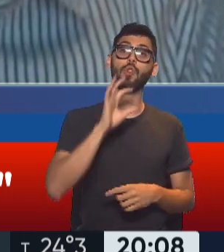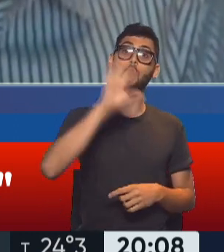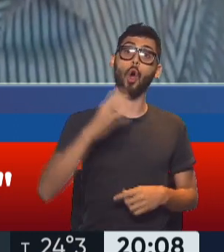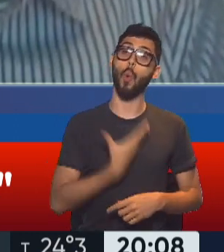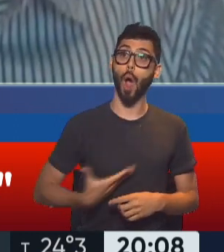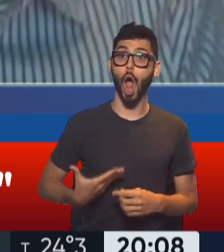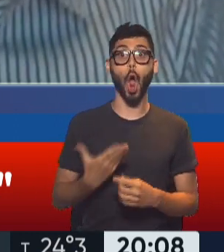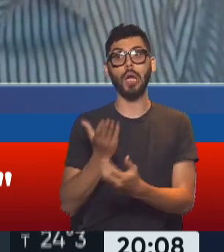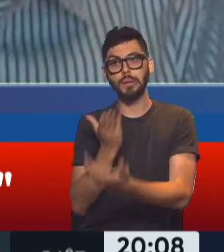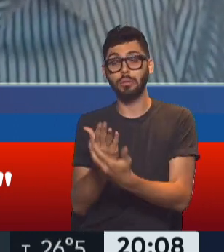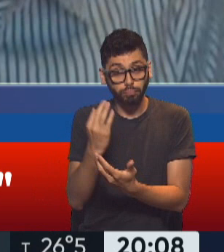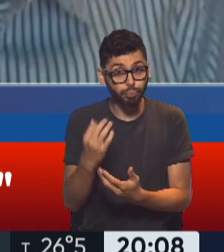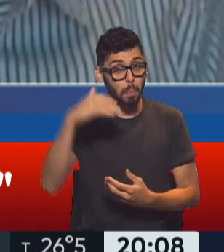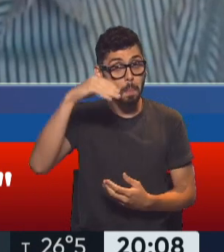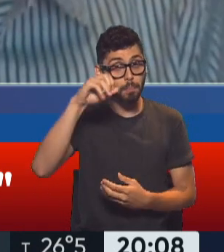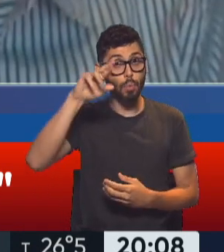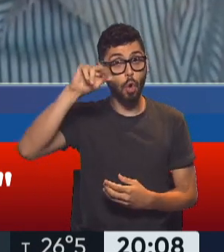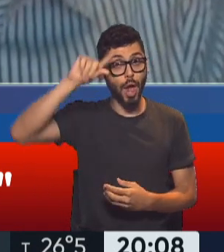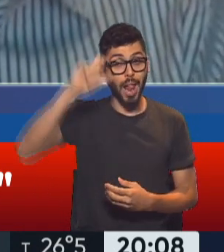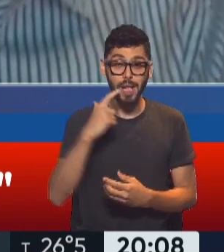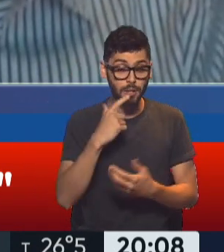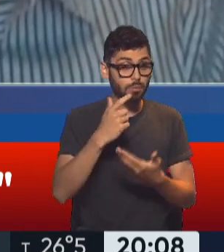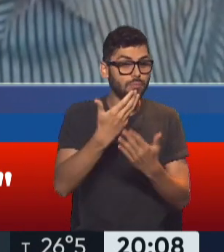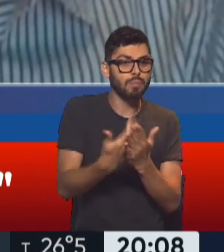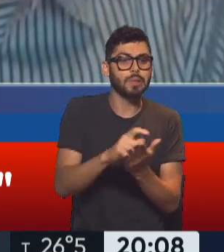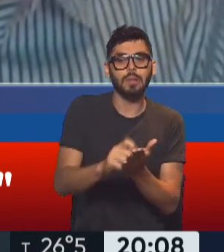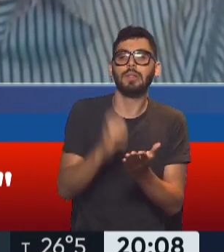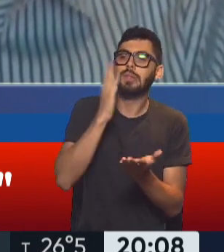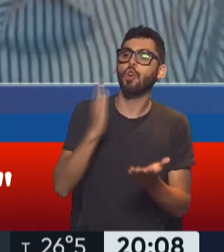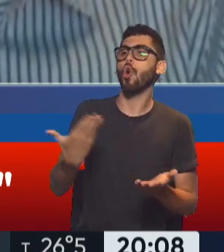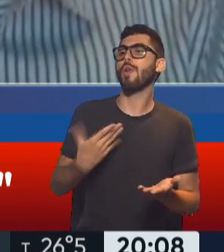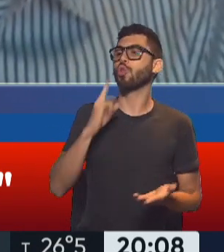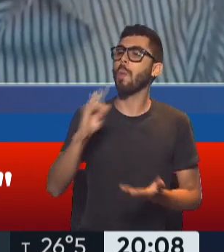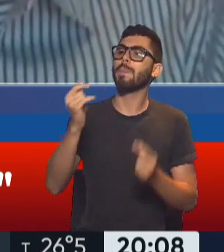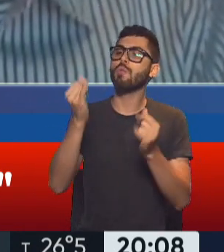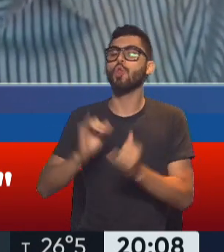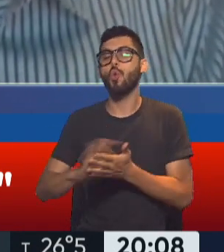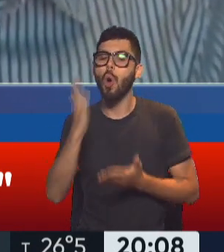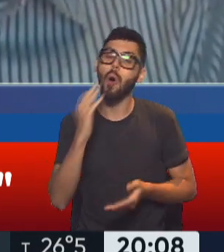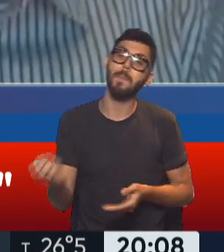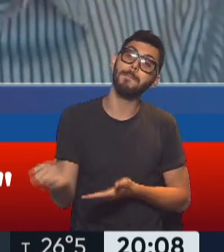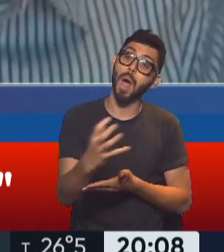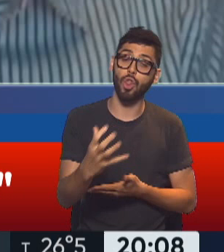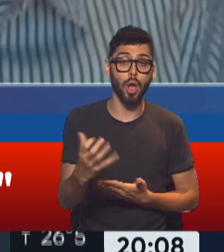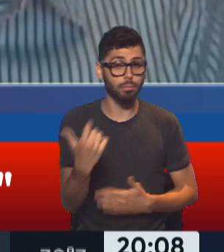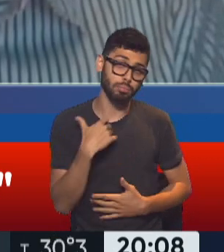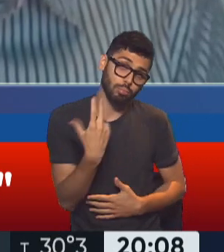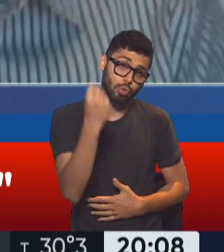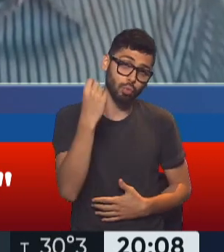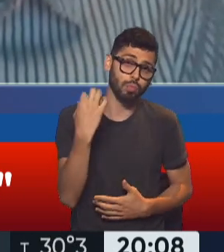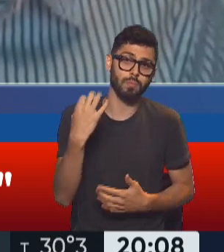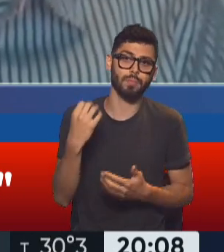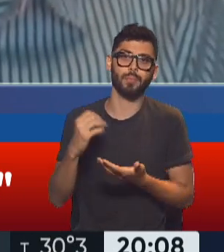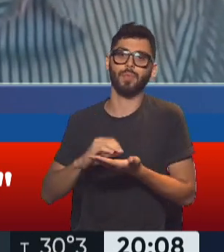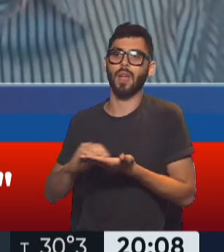incluso el propio Morales firmó el comunicado pidiendo que el gobierno envíe un nuevo presupuesto. Eso no va a pasar. El plan de gestión de